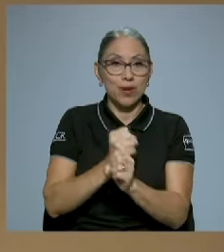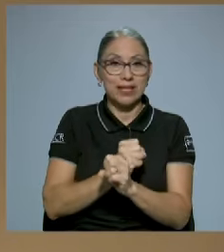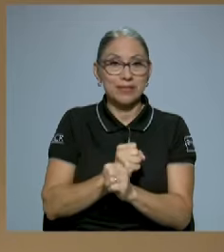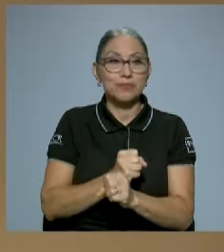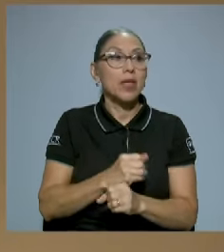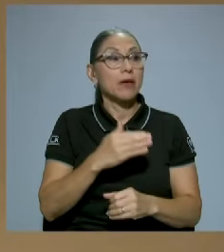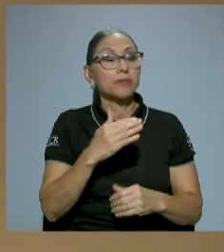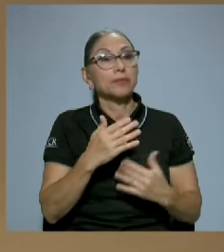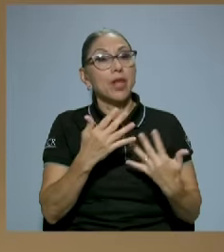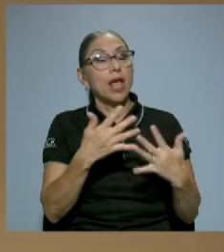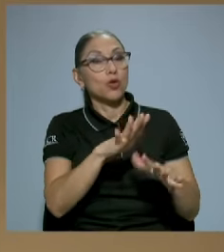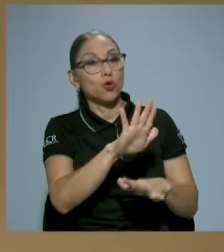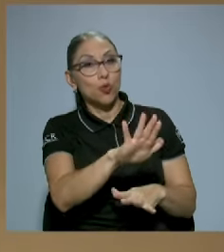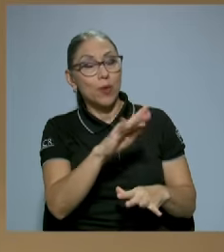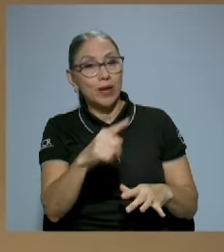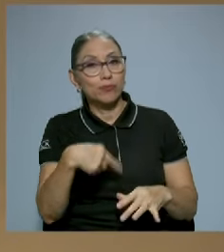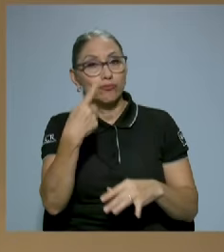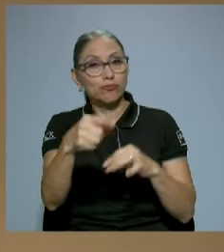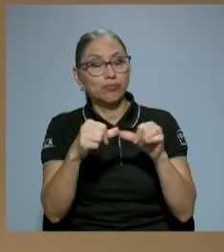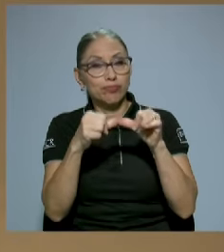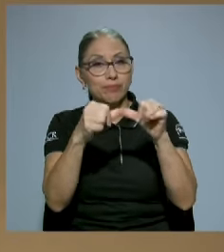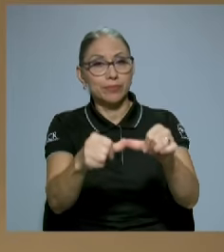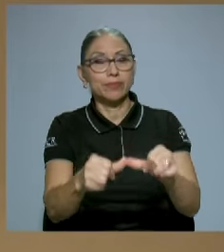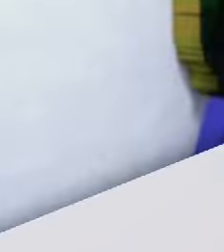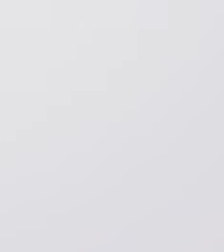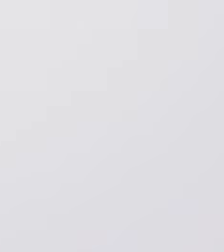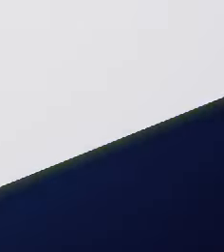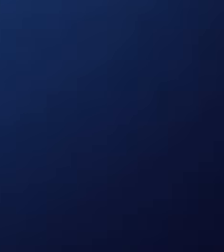don Rubén, en el siguiente segmento.